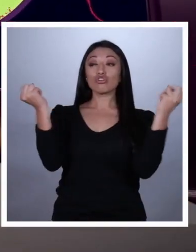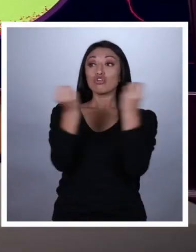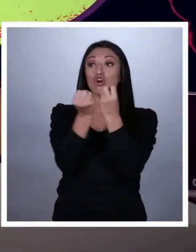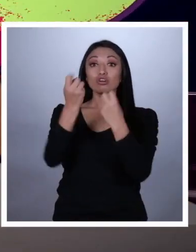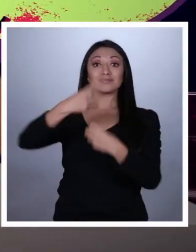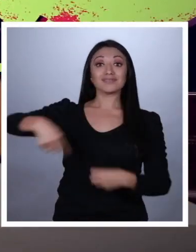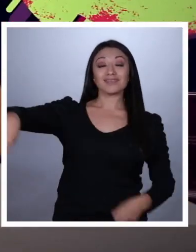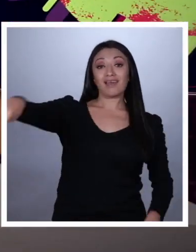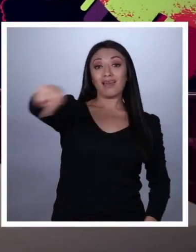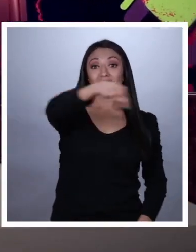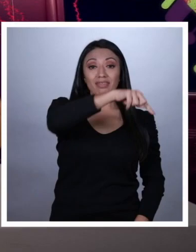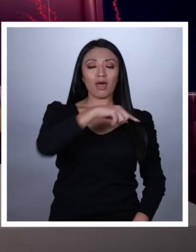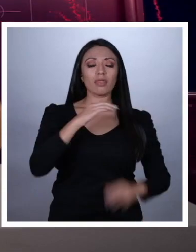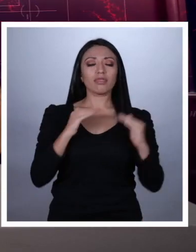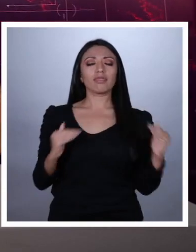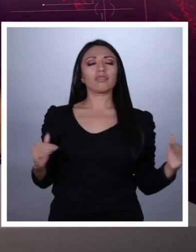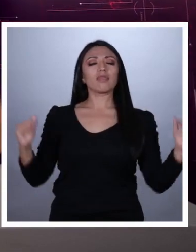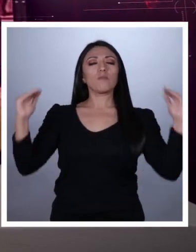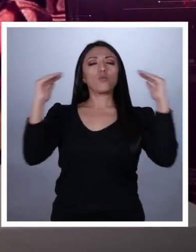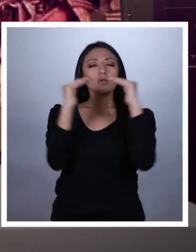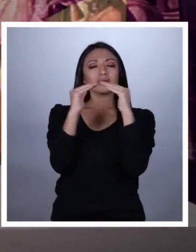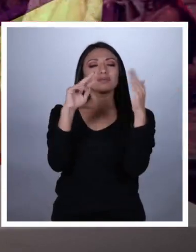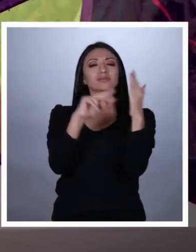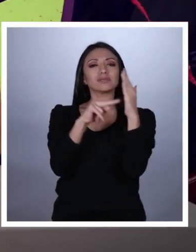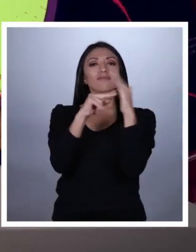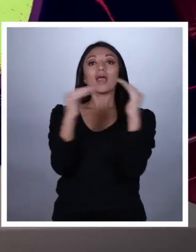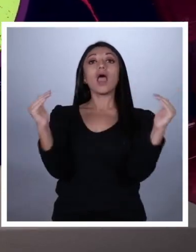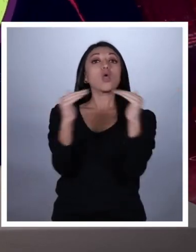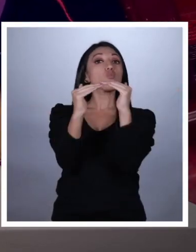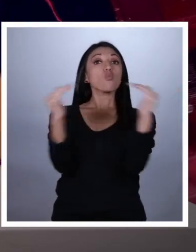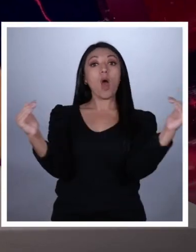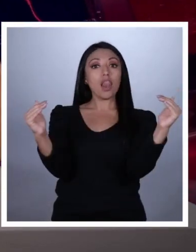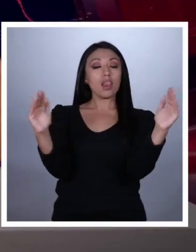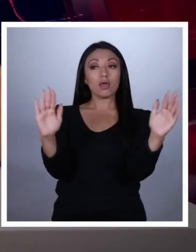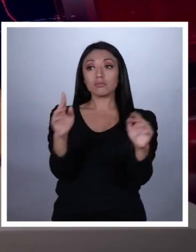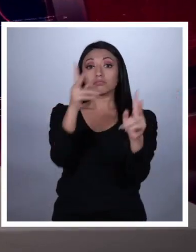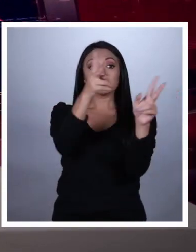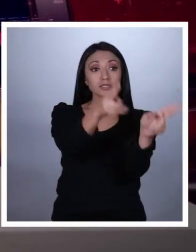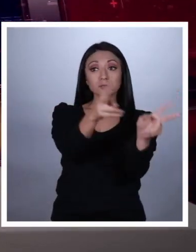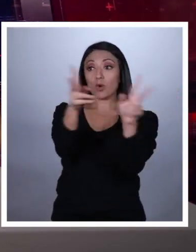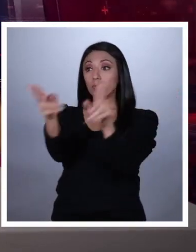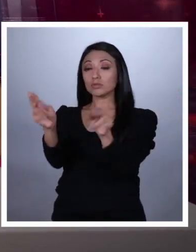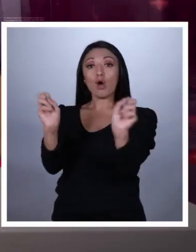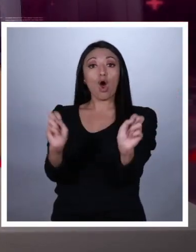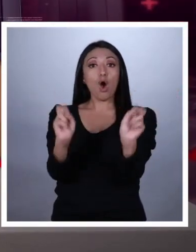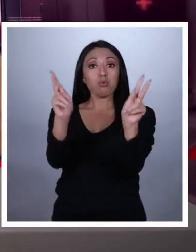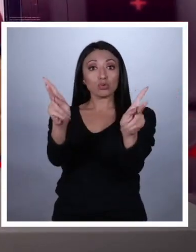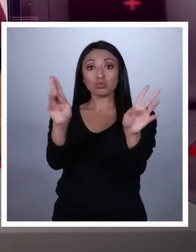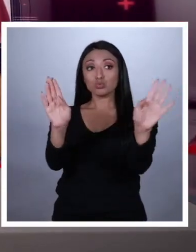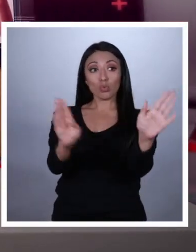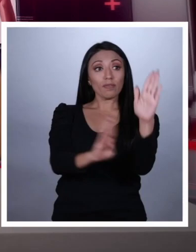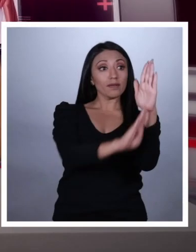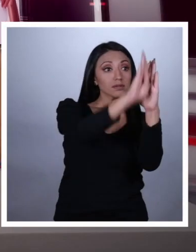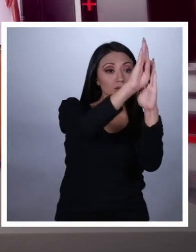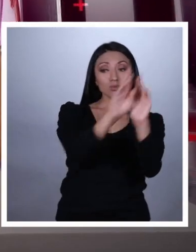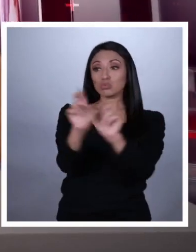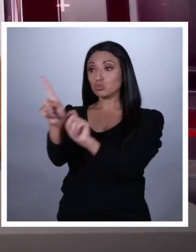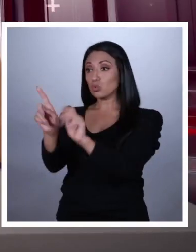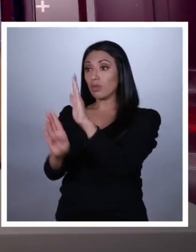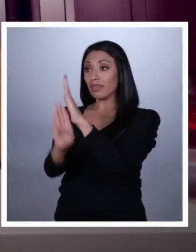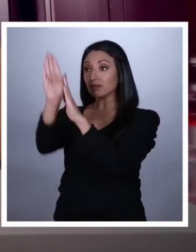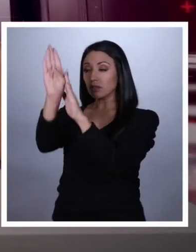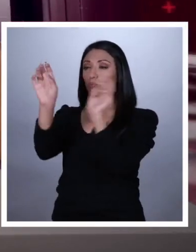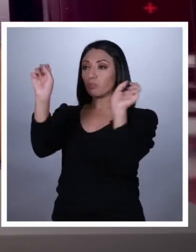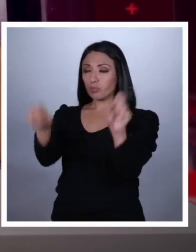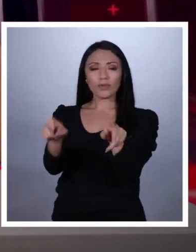democrática debe enfocarse en el principio de igualdad para que las personas tengan las mismas oportunidades de desarrollo y